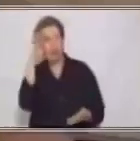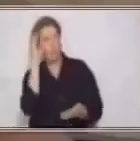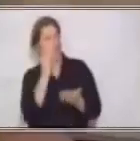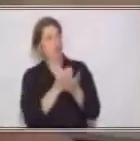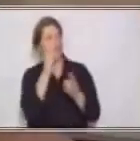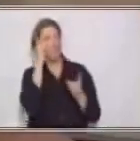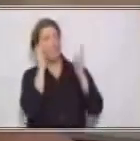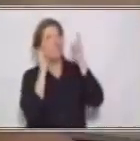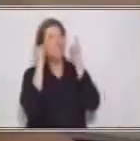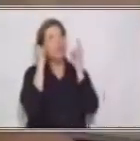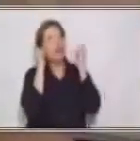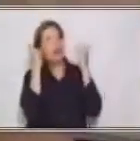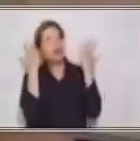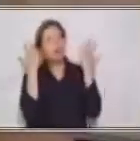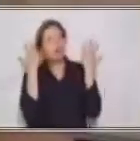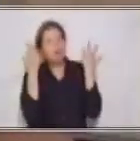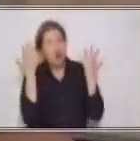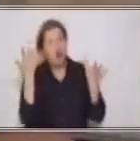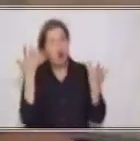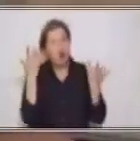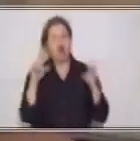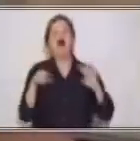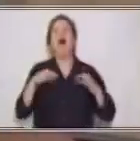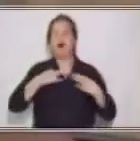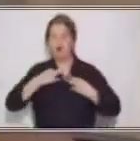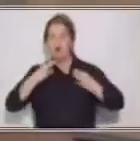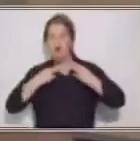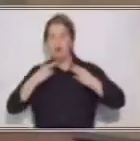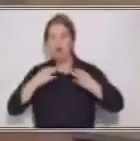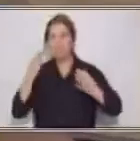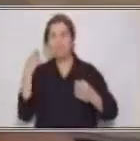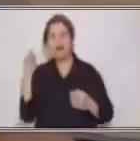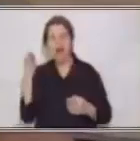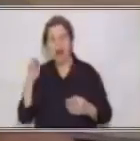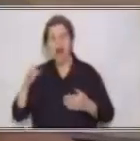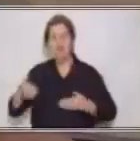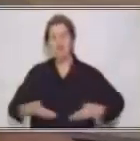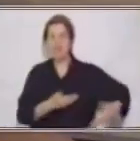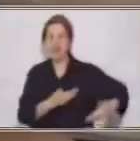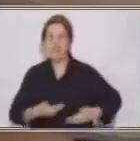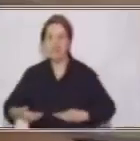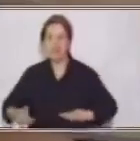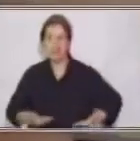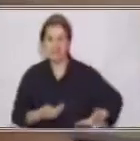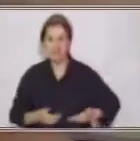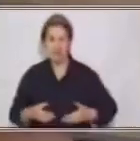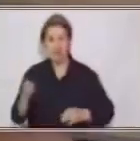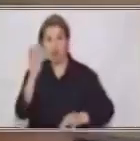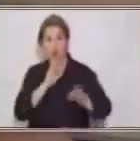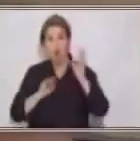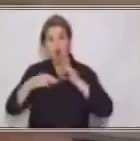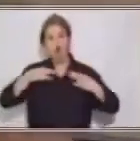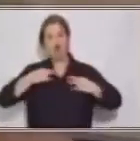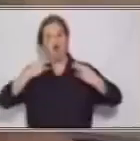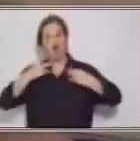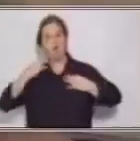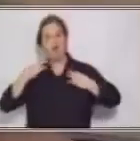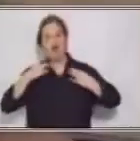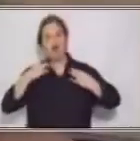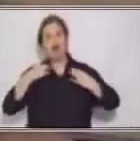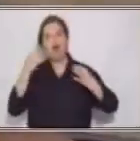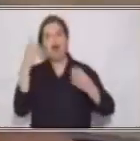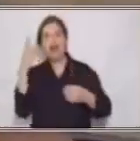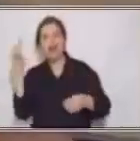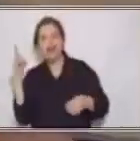¿Ropa de bebé o ropa para bebé? ¿Verdad? Una sola palabra cambia el sentido de una oración,